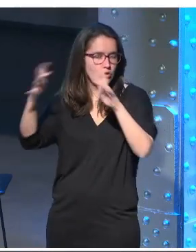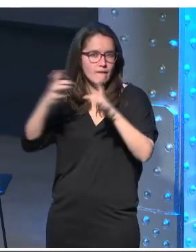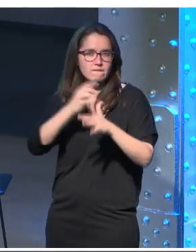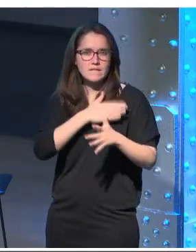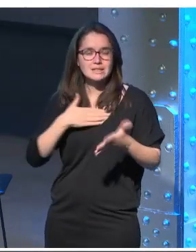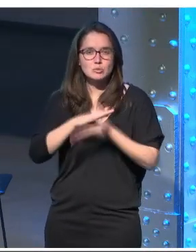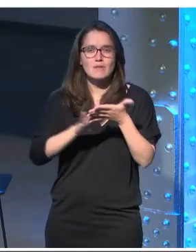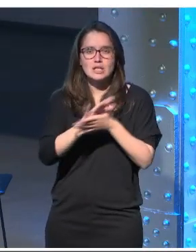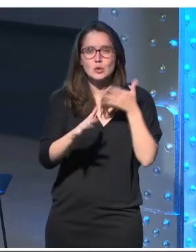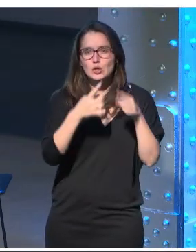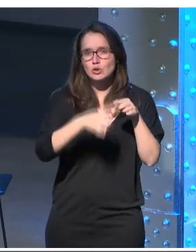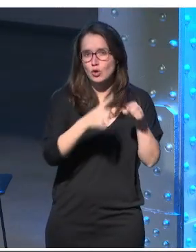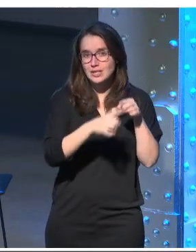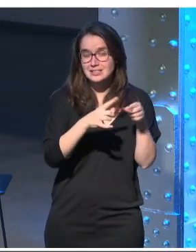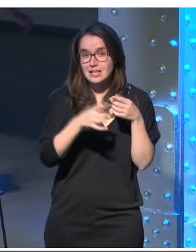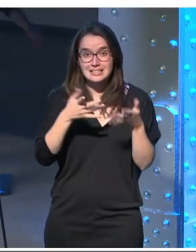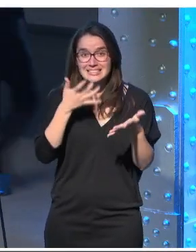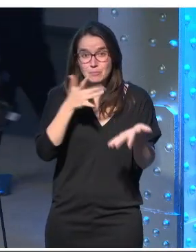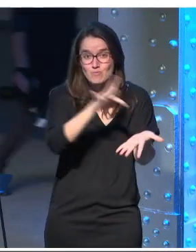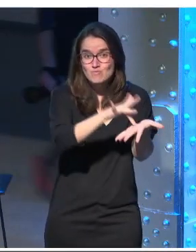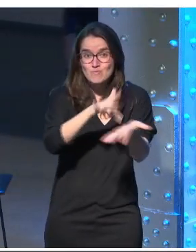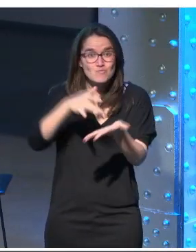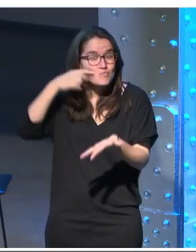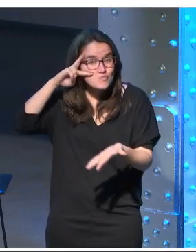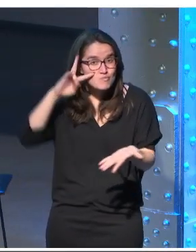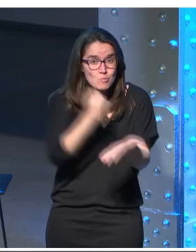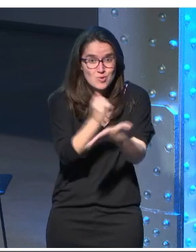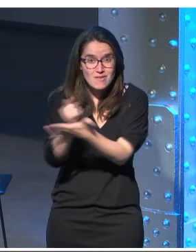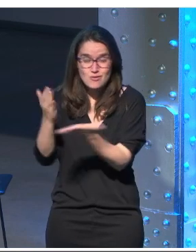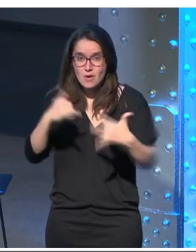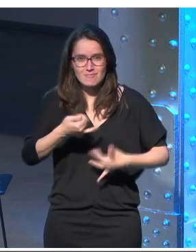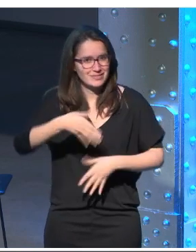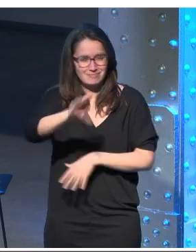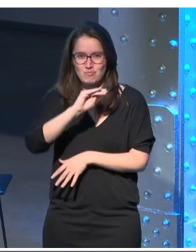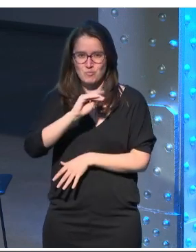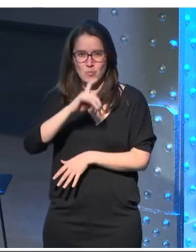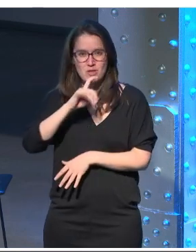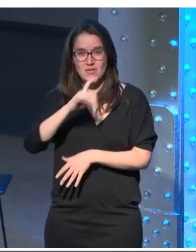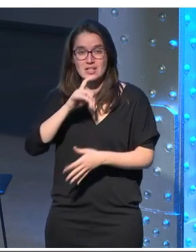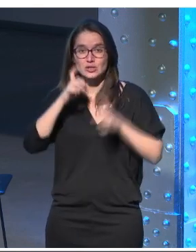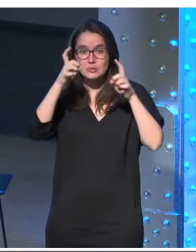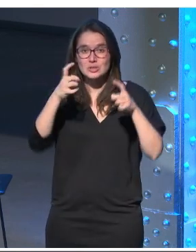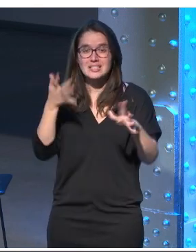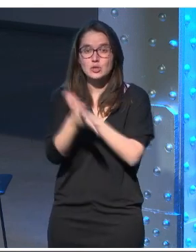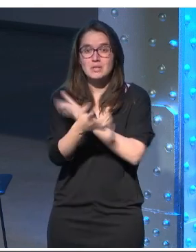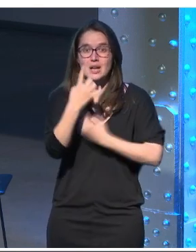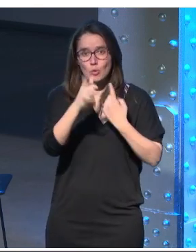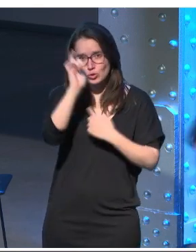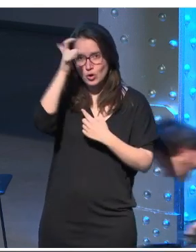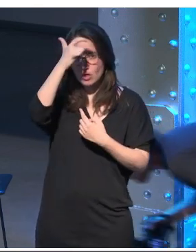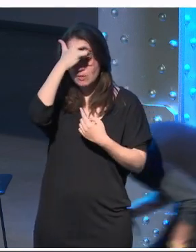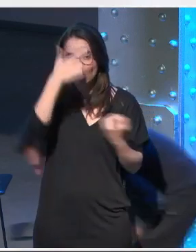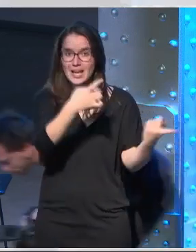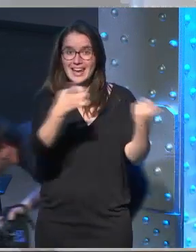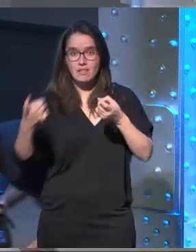estamos hablando de cosas que si no las experimentas no las entiendes estamos intentando explicar algunos conceptos que